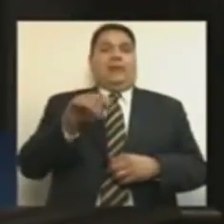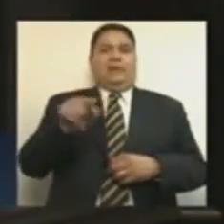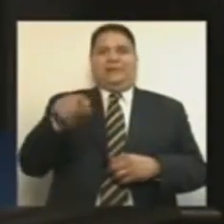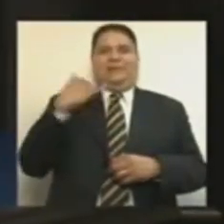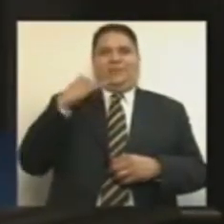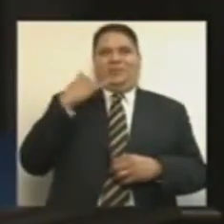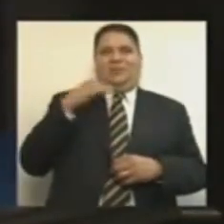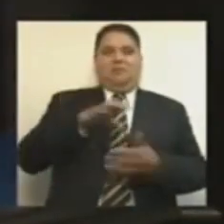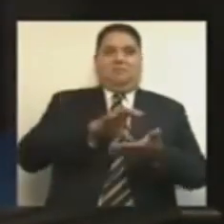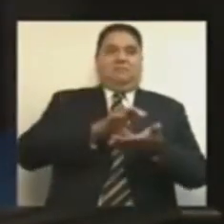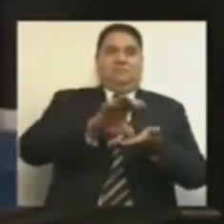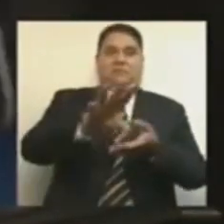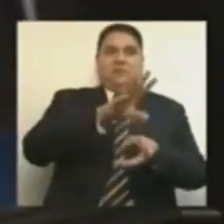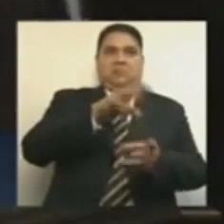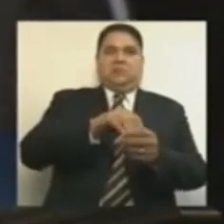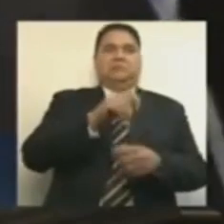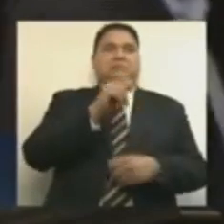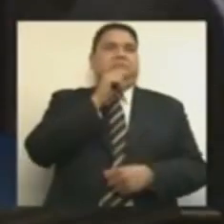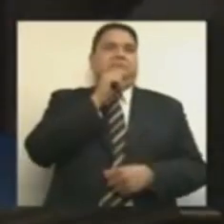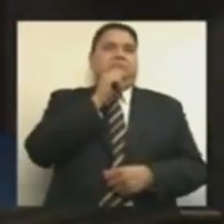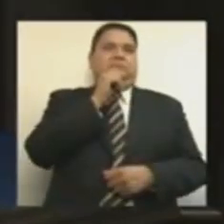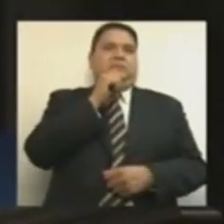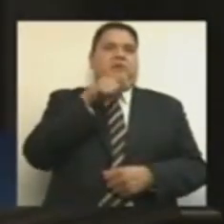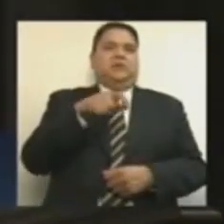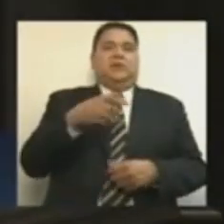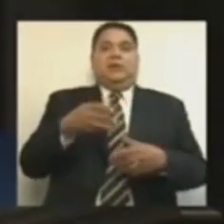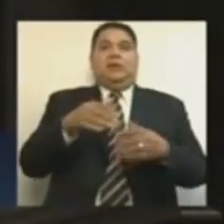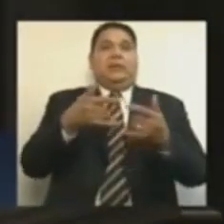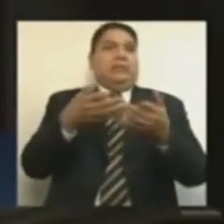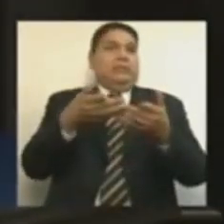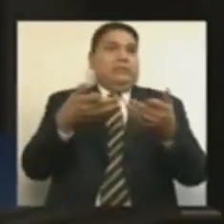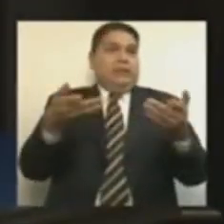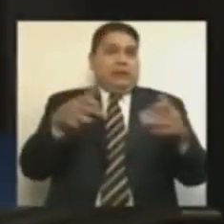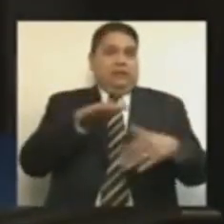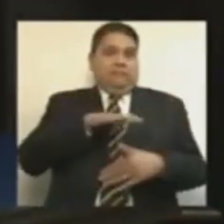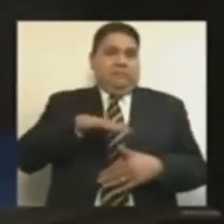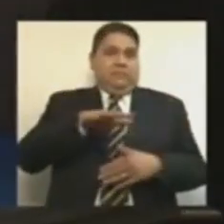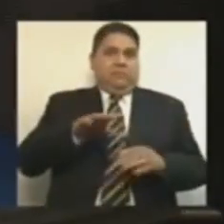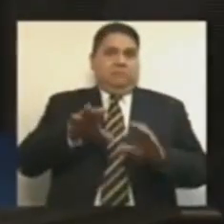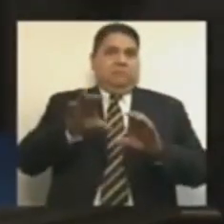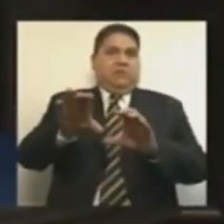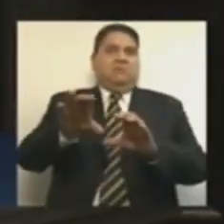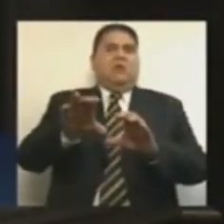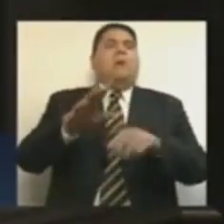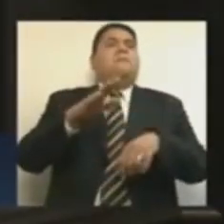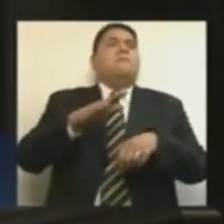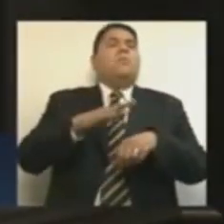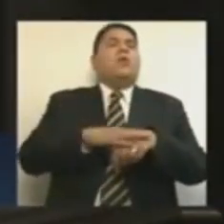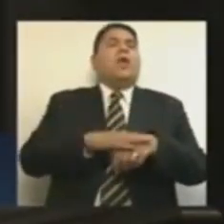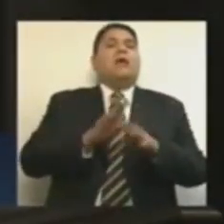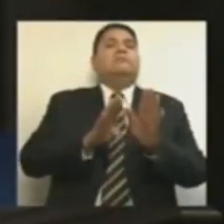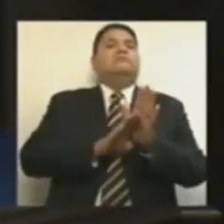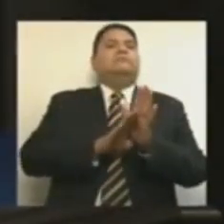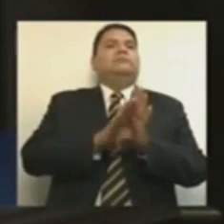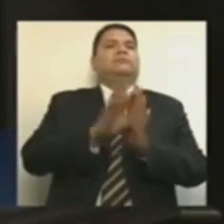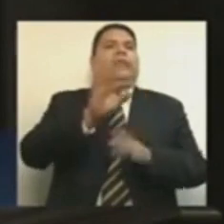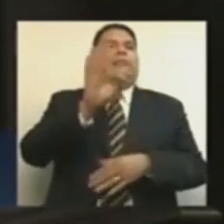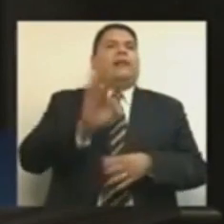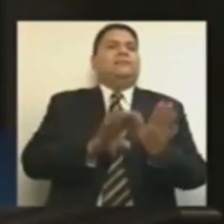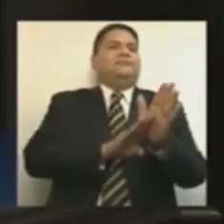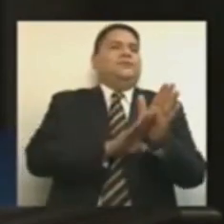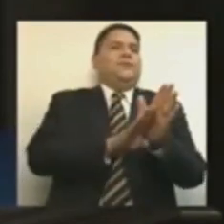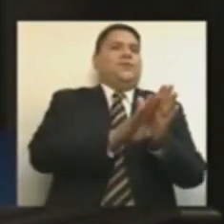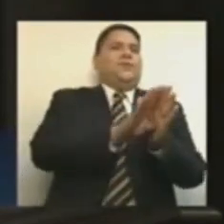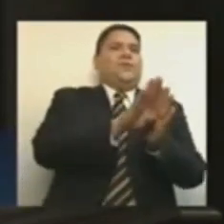la liquidación del fideicomiso para transferir esos terrenos, pues los intereses siguen corriendo y eso ha generado una